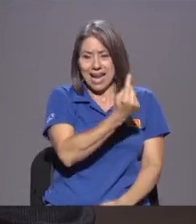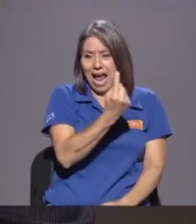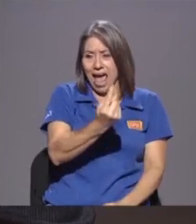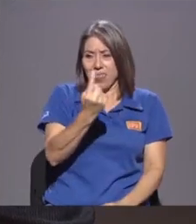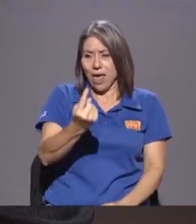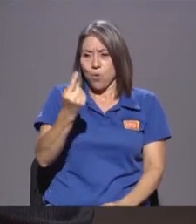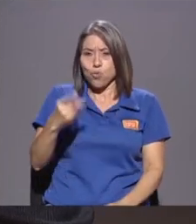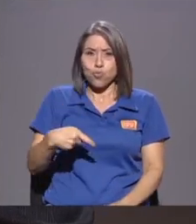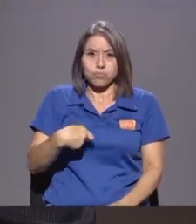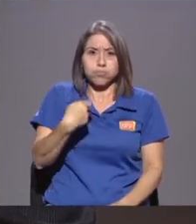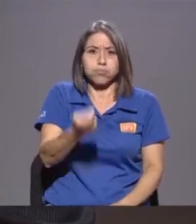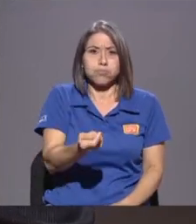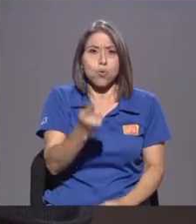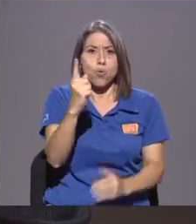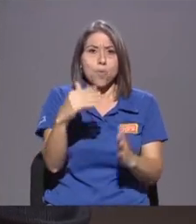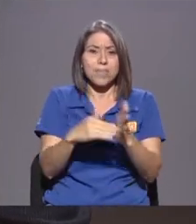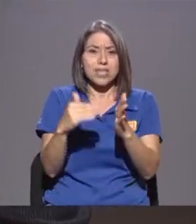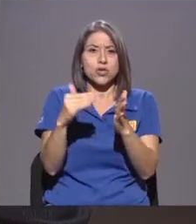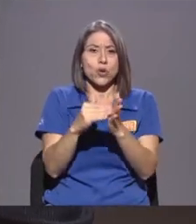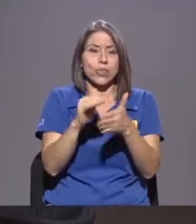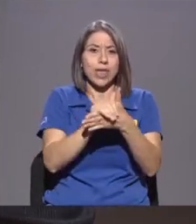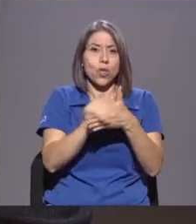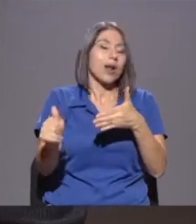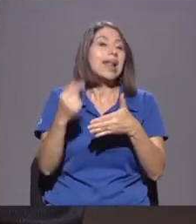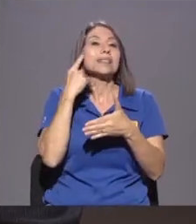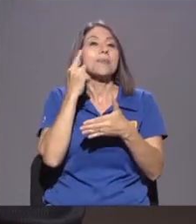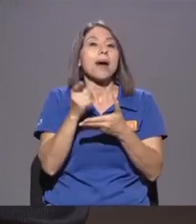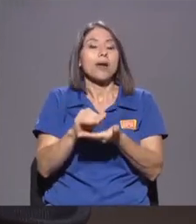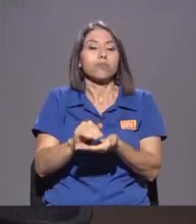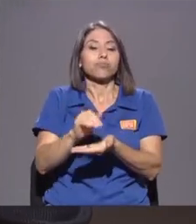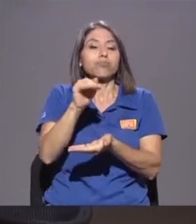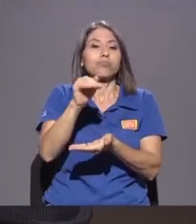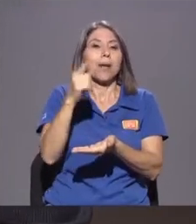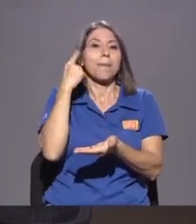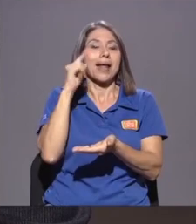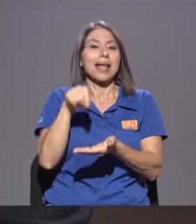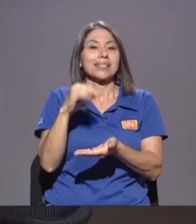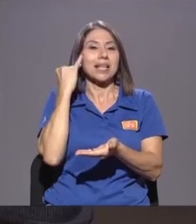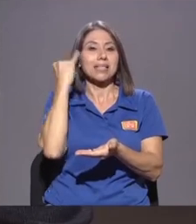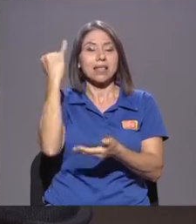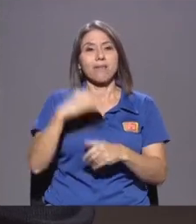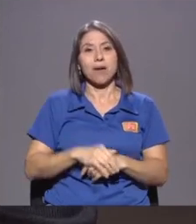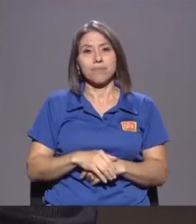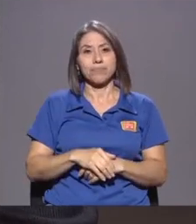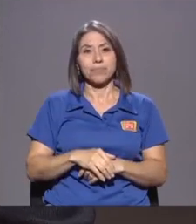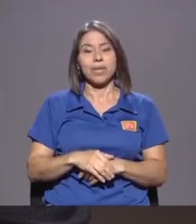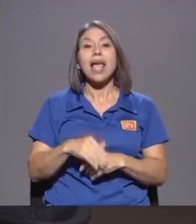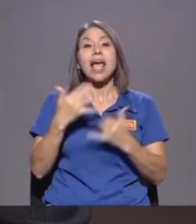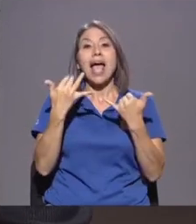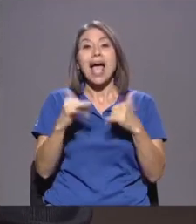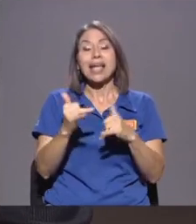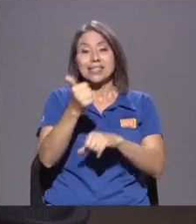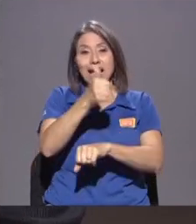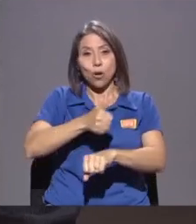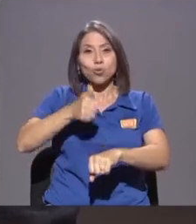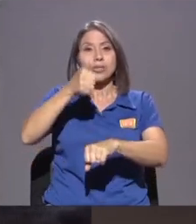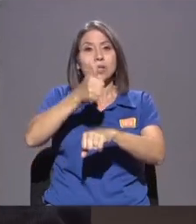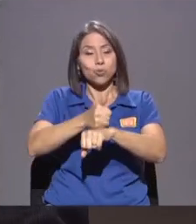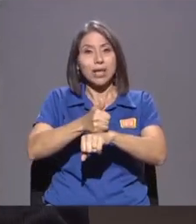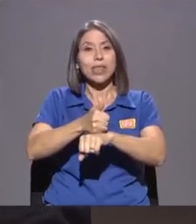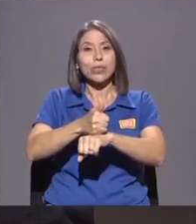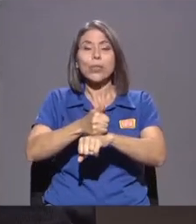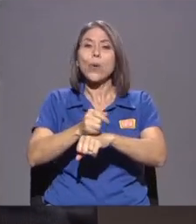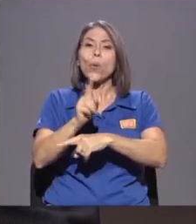Para Ser El capital semilla De esta iniciativa De hecho Están constituyendo Lo que se llama